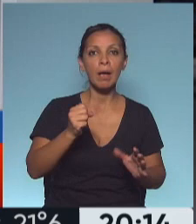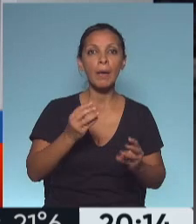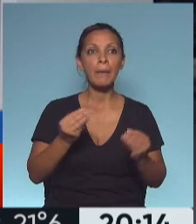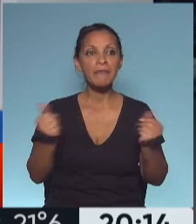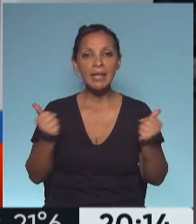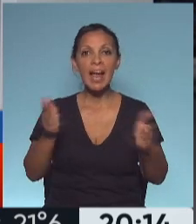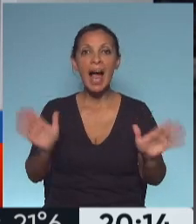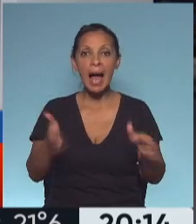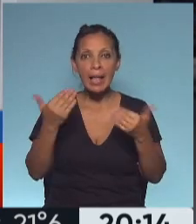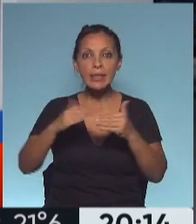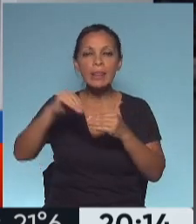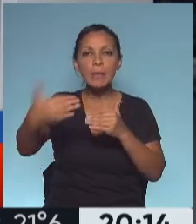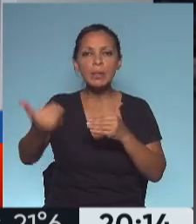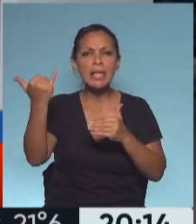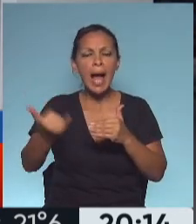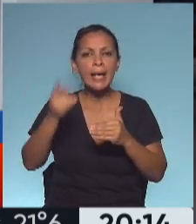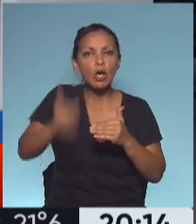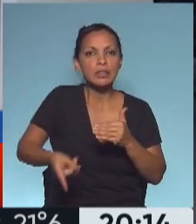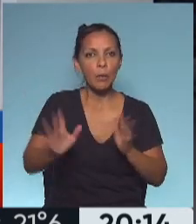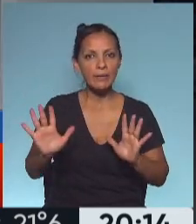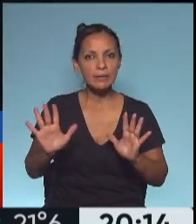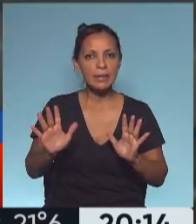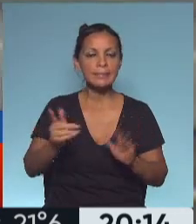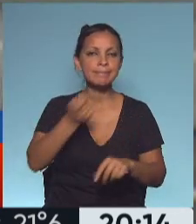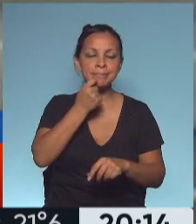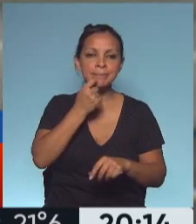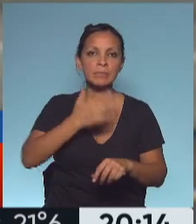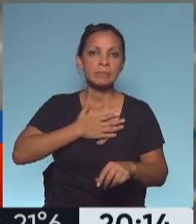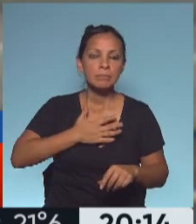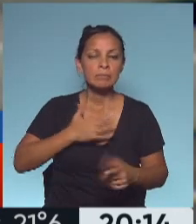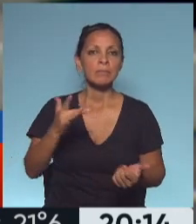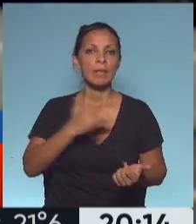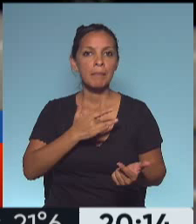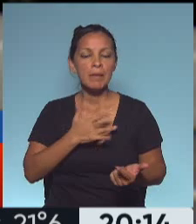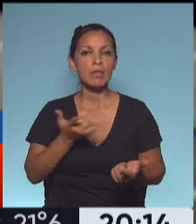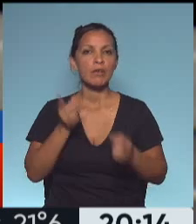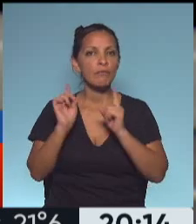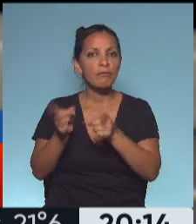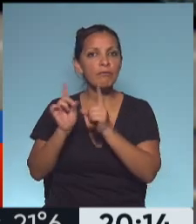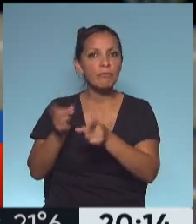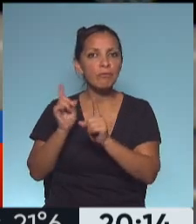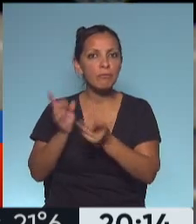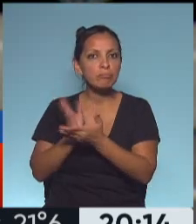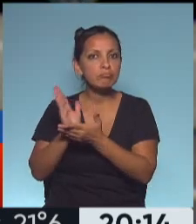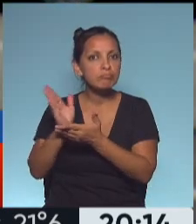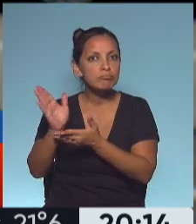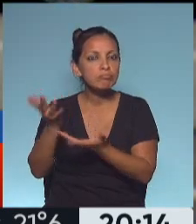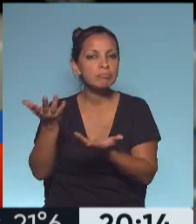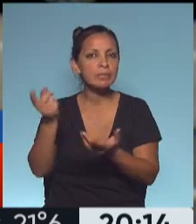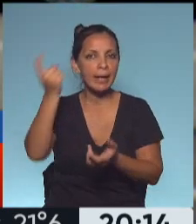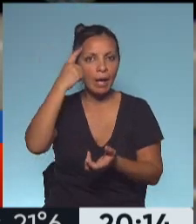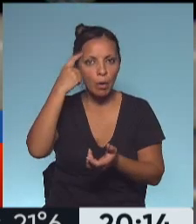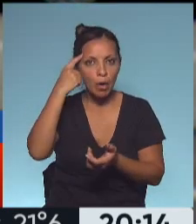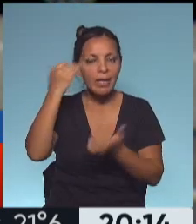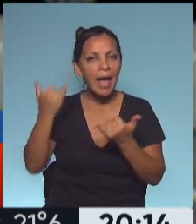síndromes post-COVID. Surgen una serie de complicaciones respiratorias, cardiológicas, como bien mencionás, neurológicas,